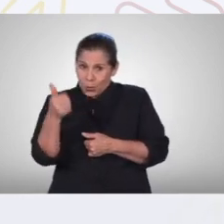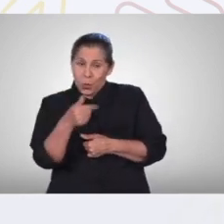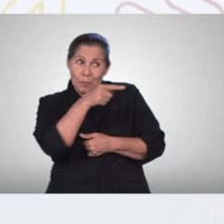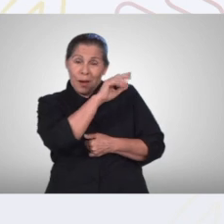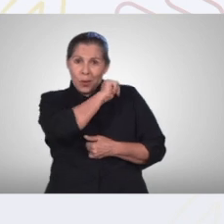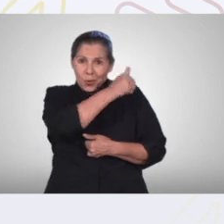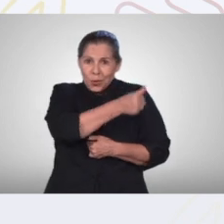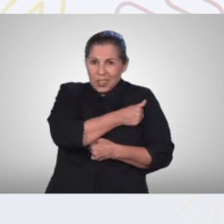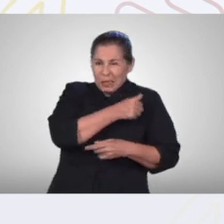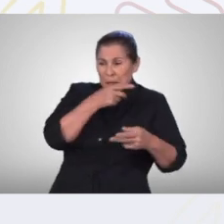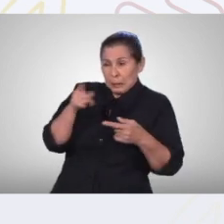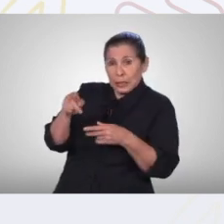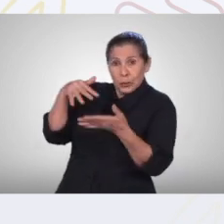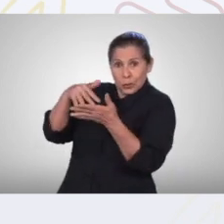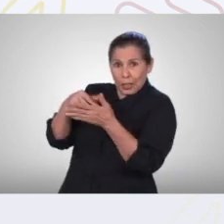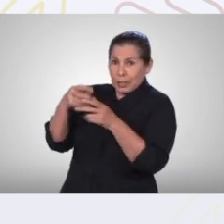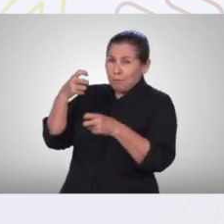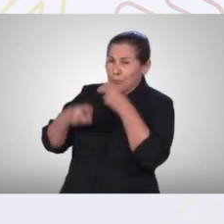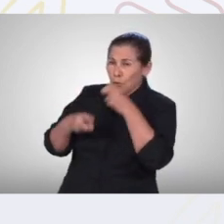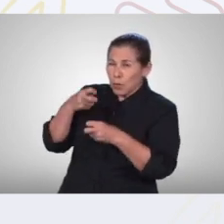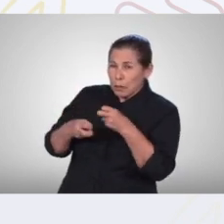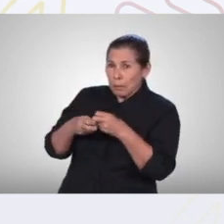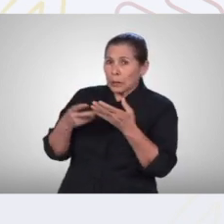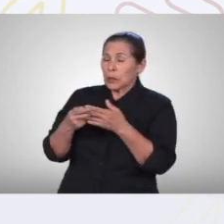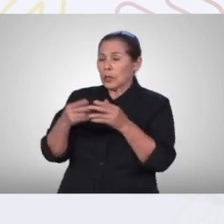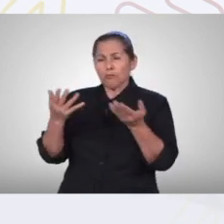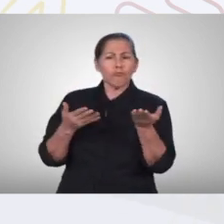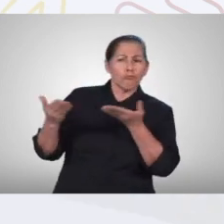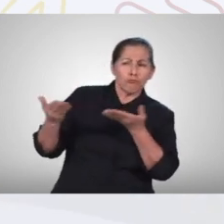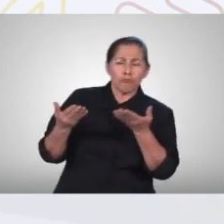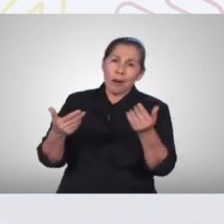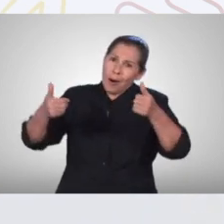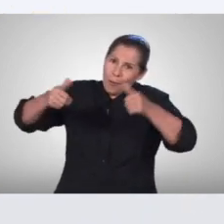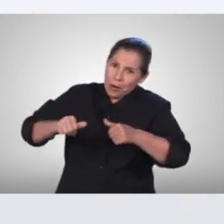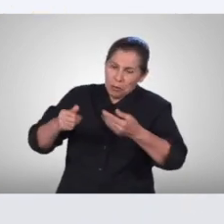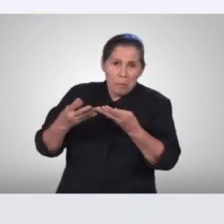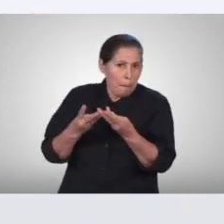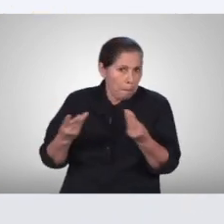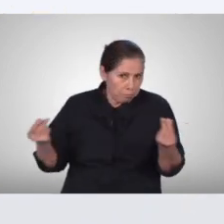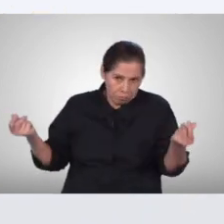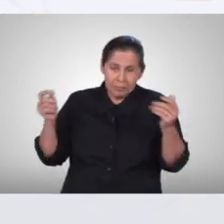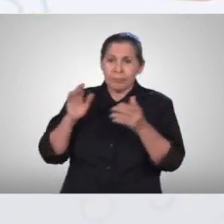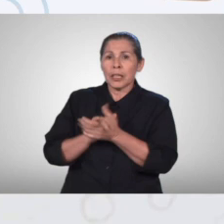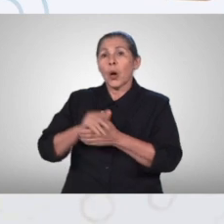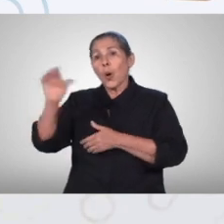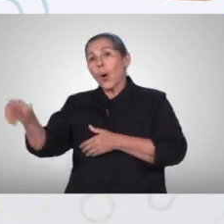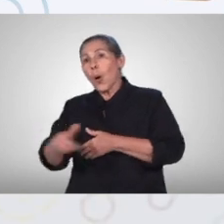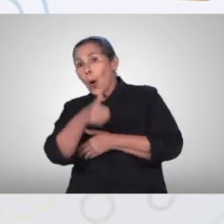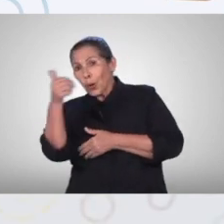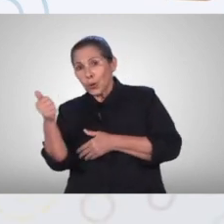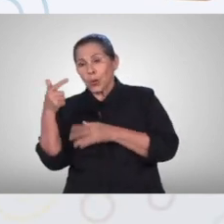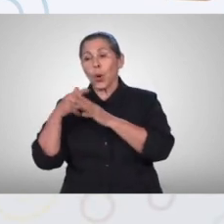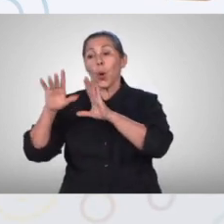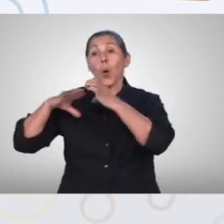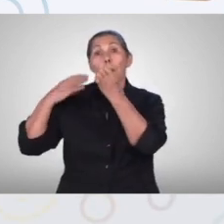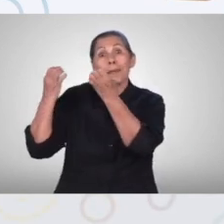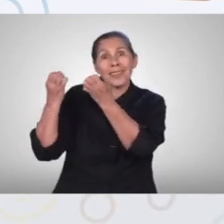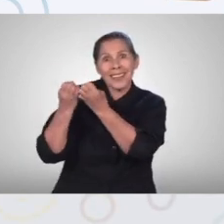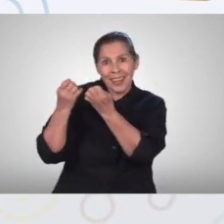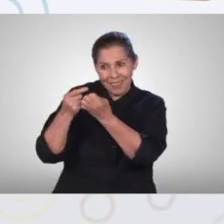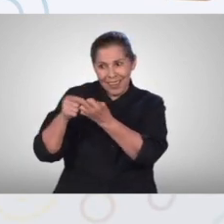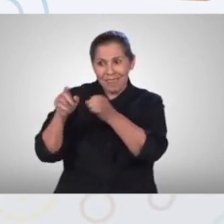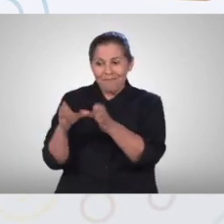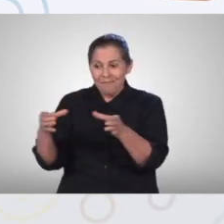de acción social entre la carrera y la sociedad en segundo lugar tenemos los comités ejecutivos de asociaciones de